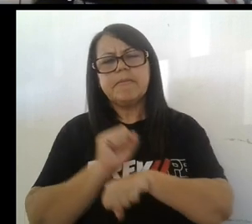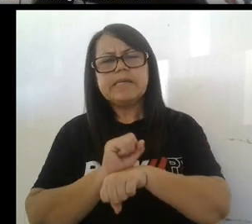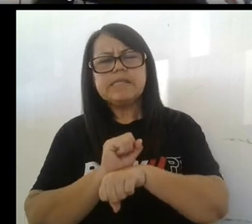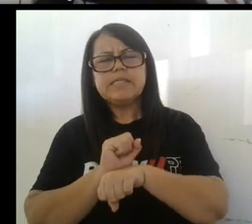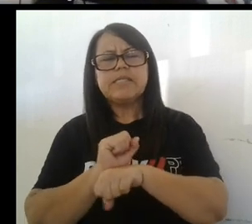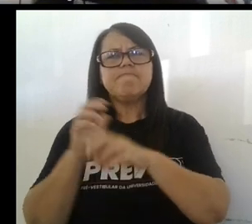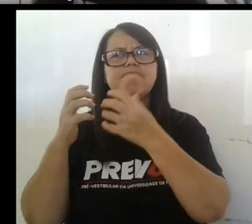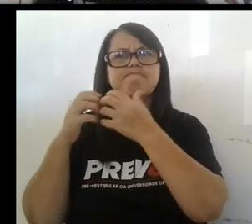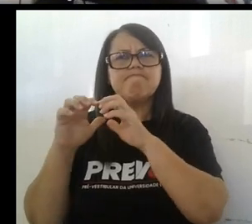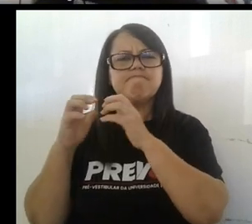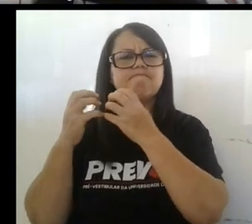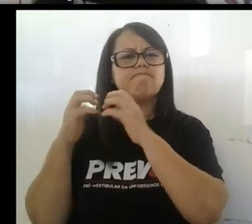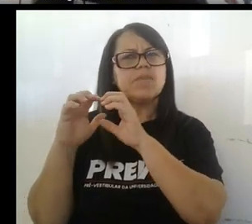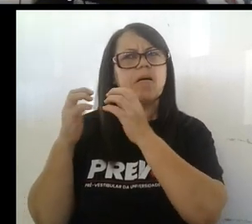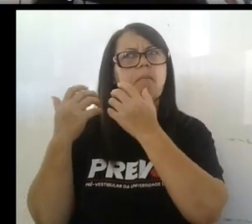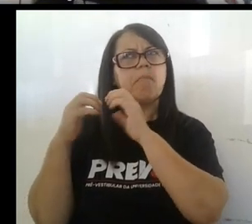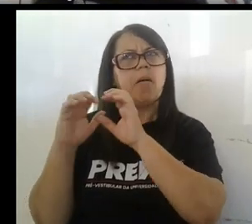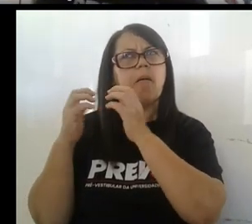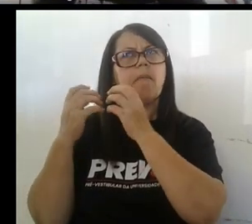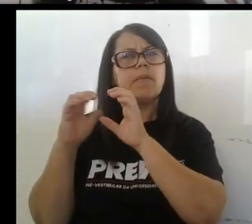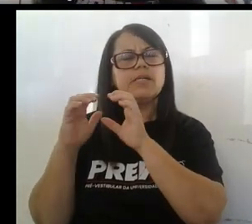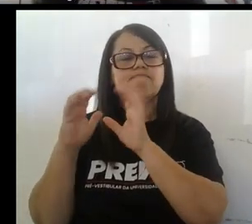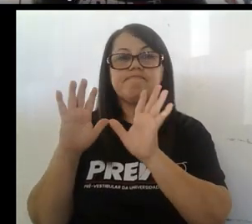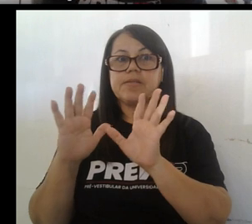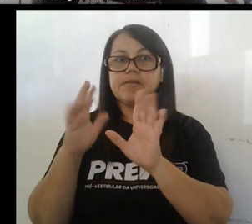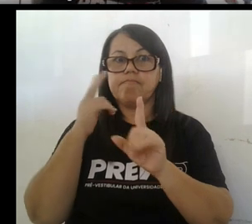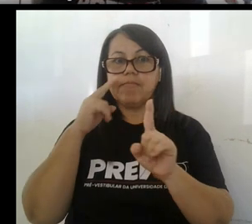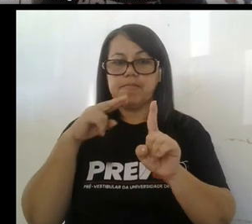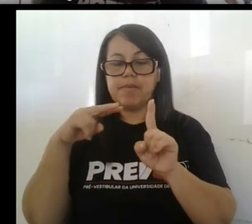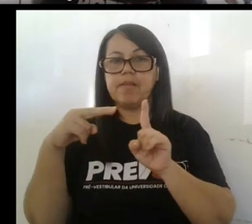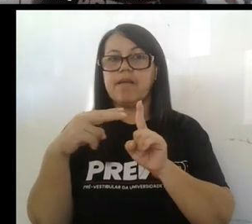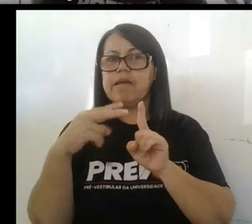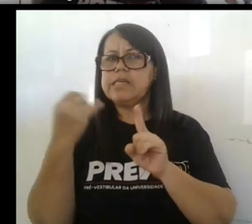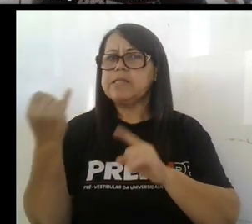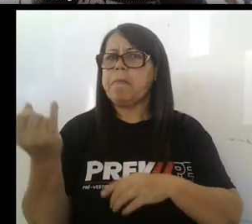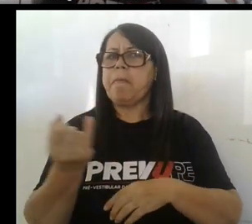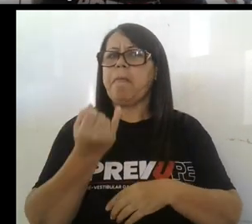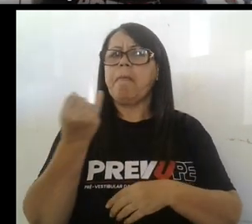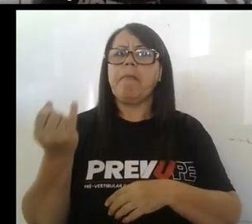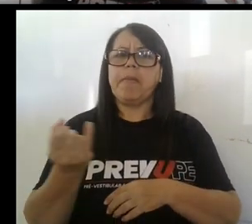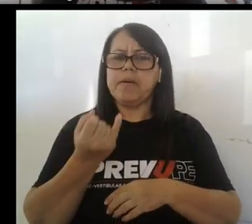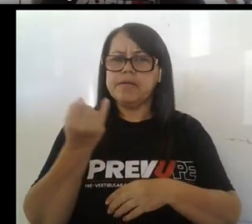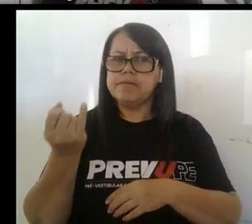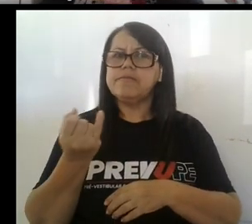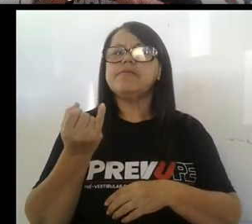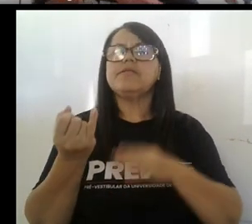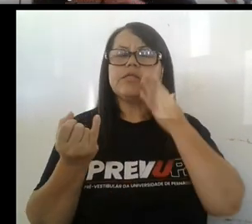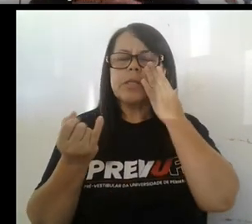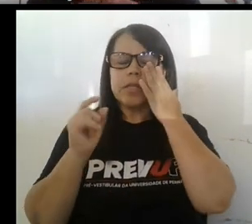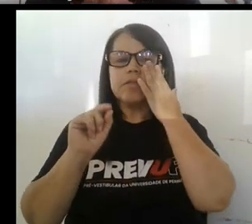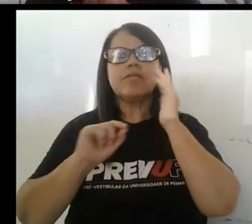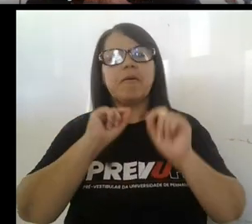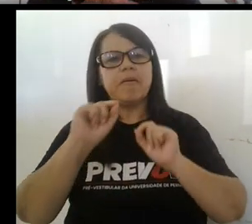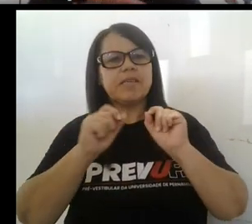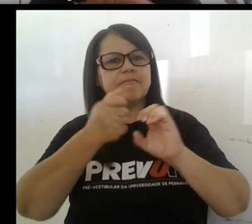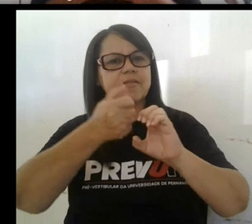reflexión algo que desde nuestro punto de vista es muy importante, que son los